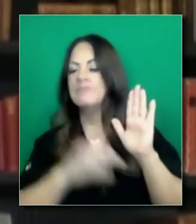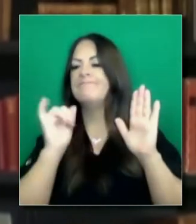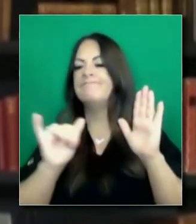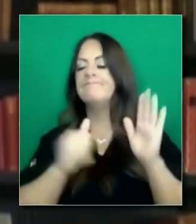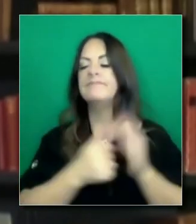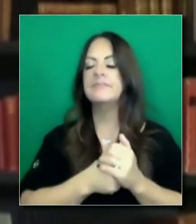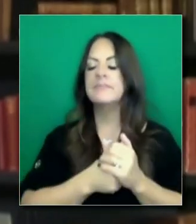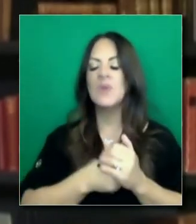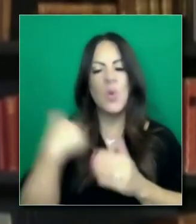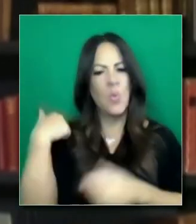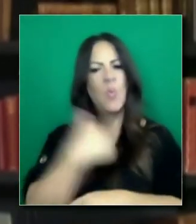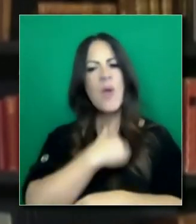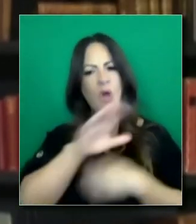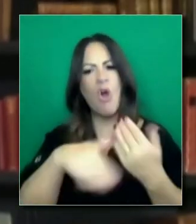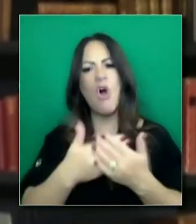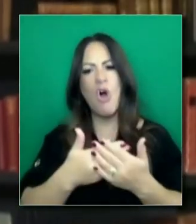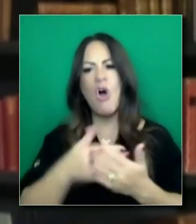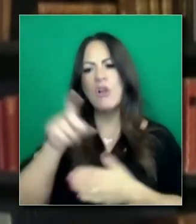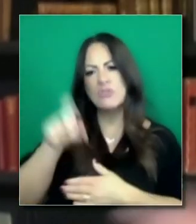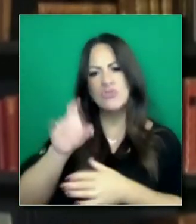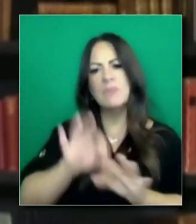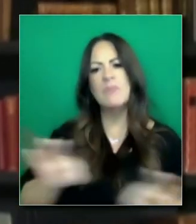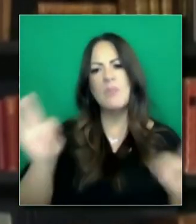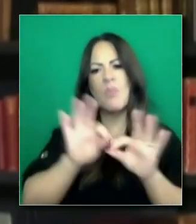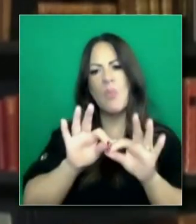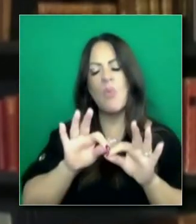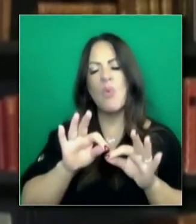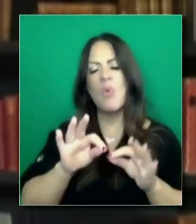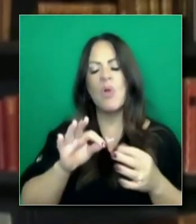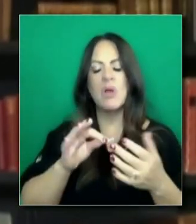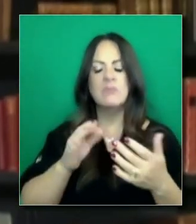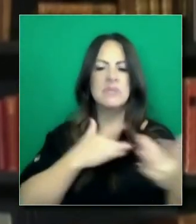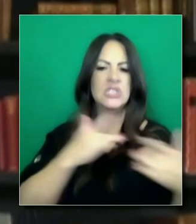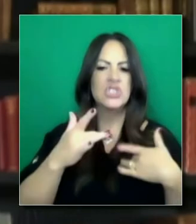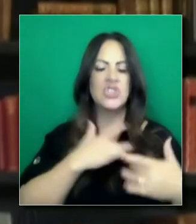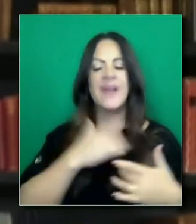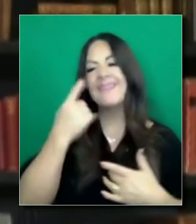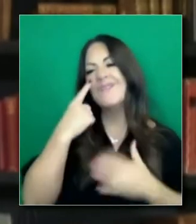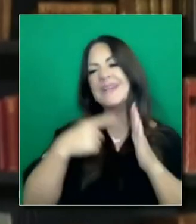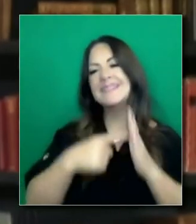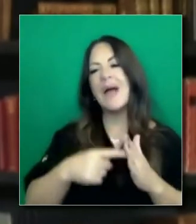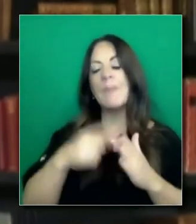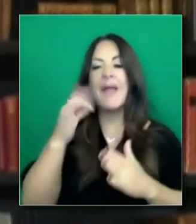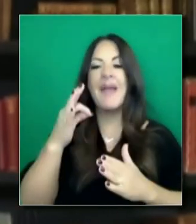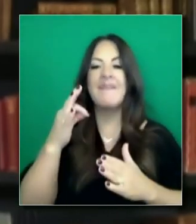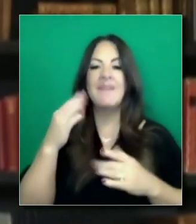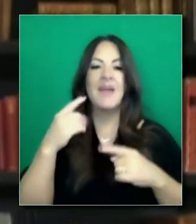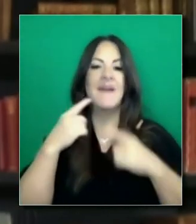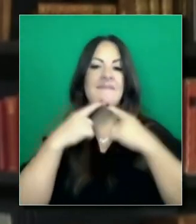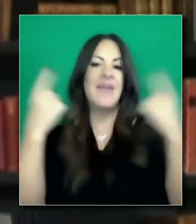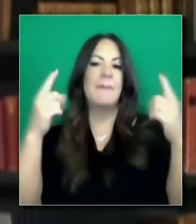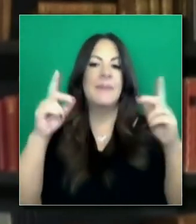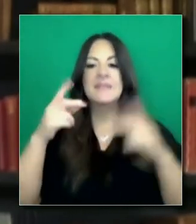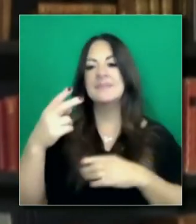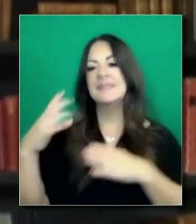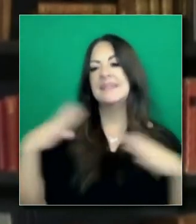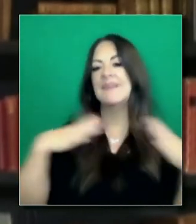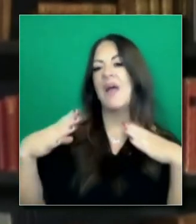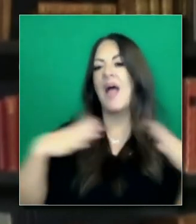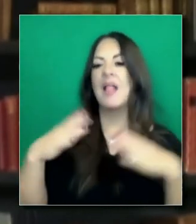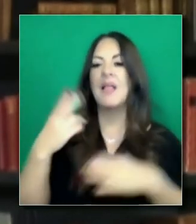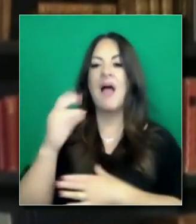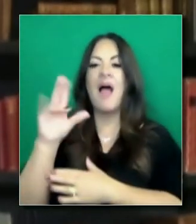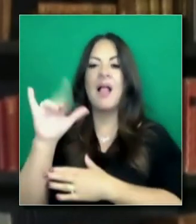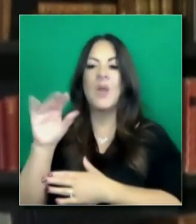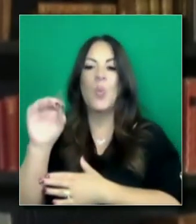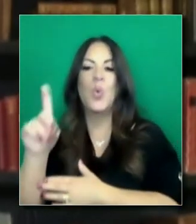una cosa es estar preocupados. Todos deberíamos estar preocupados de algún individuo de alto perfil, alguna persona famosa que salta la línea. Yo